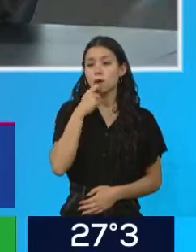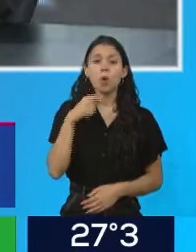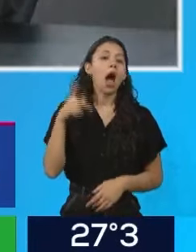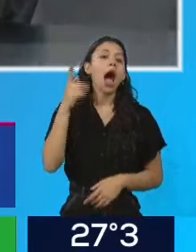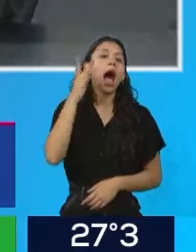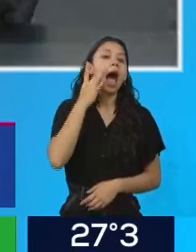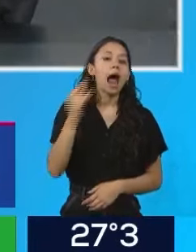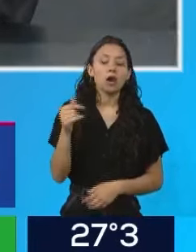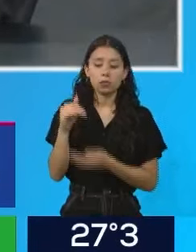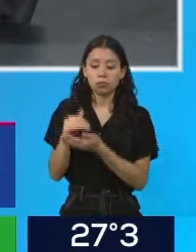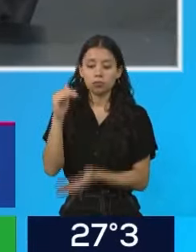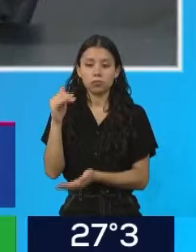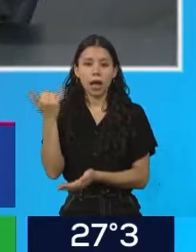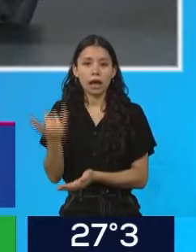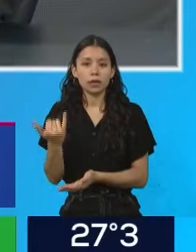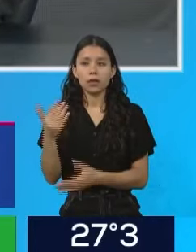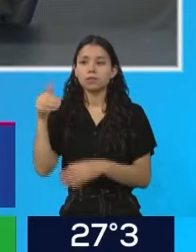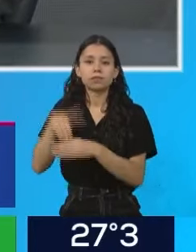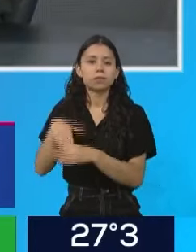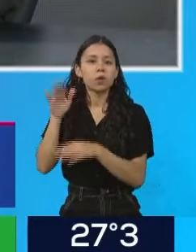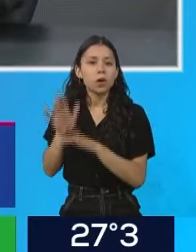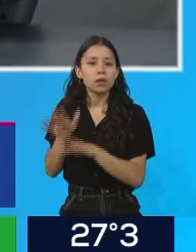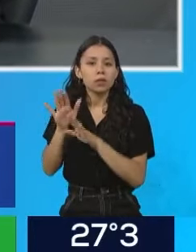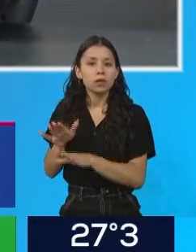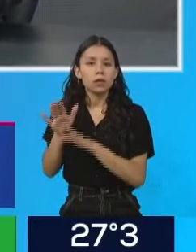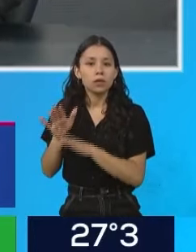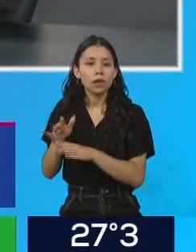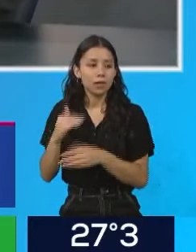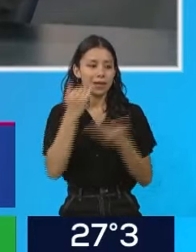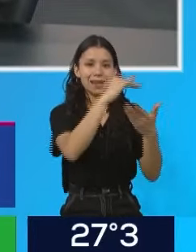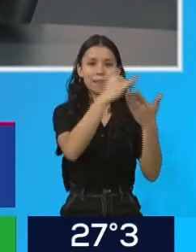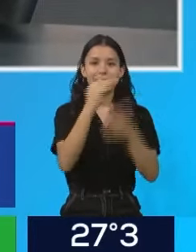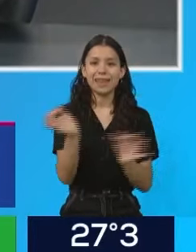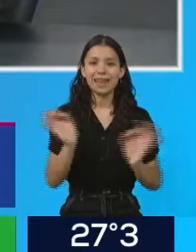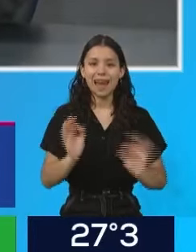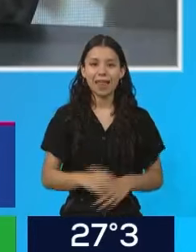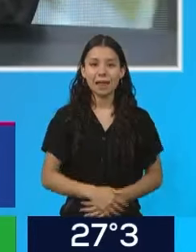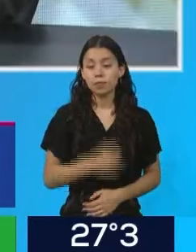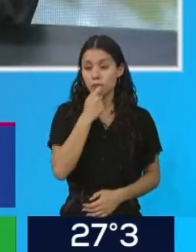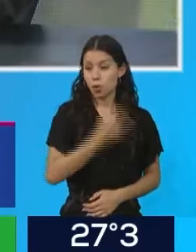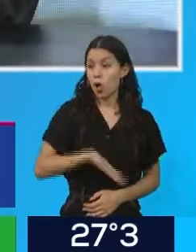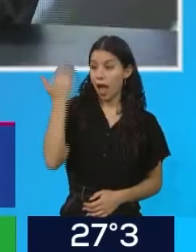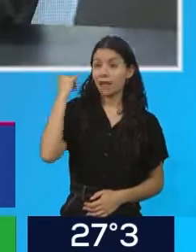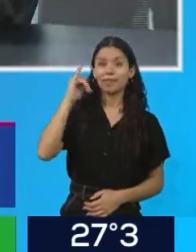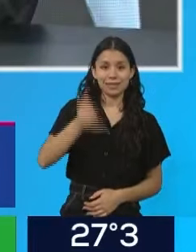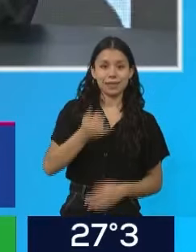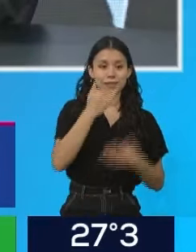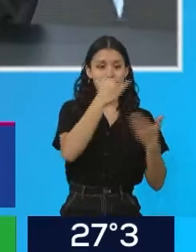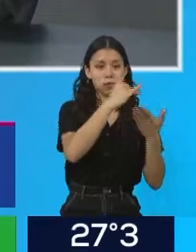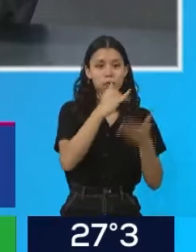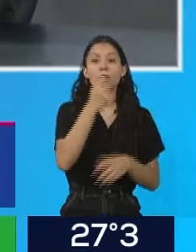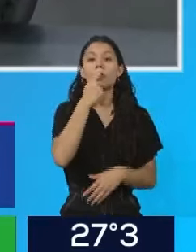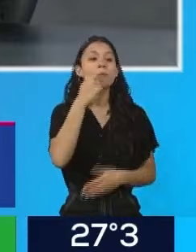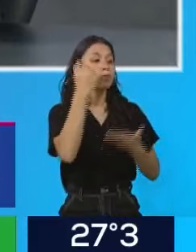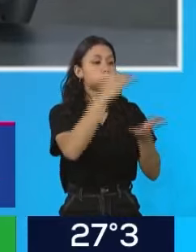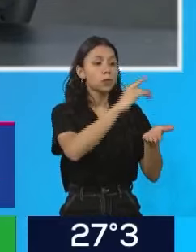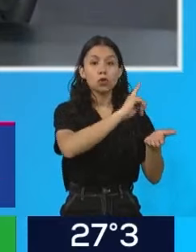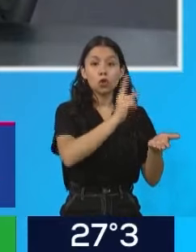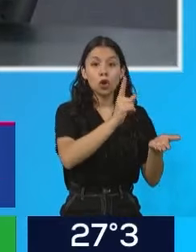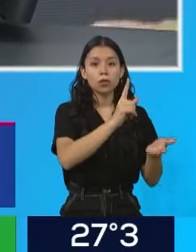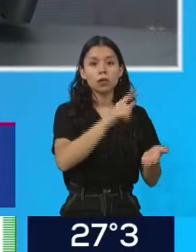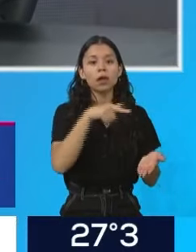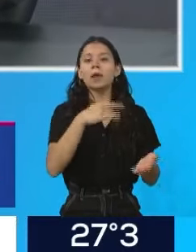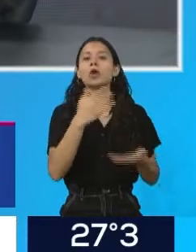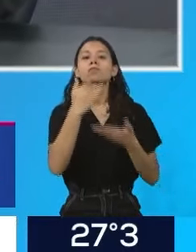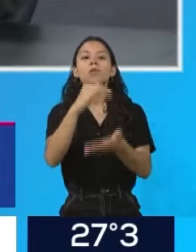una parte importante de la coparticipación que antes de ser repartida iba a parar al financiamiento de la AFIP, que ya no es más